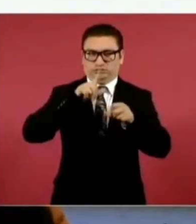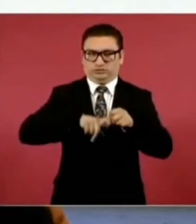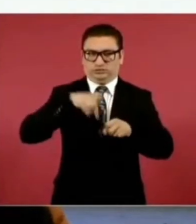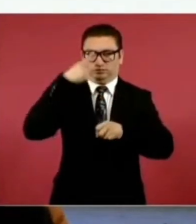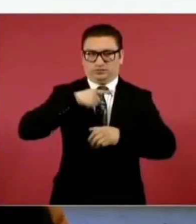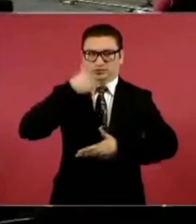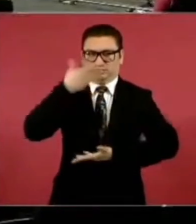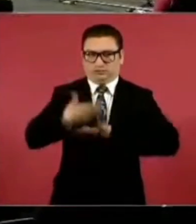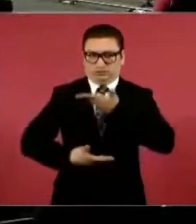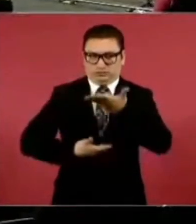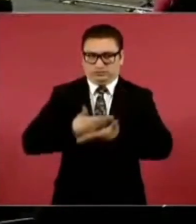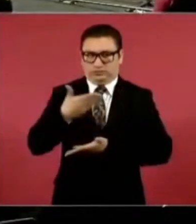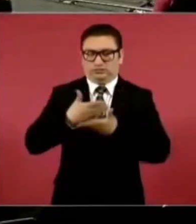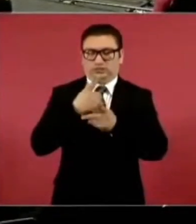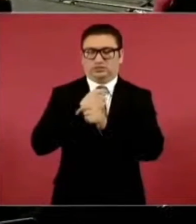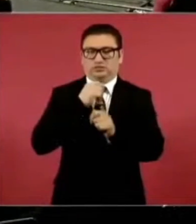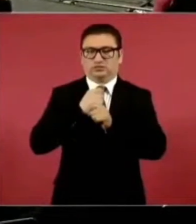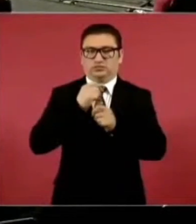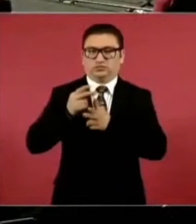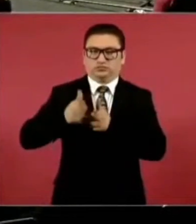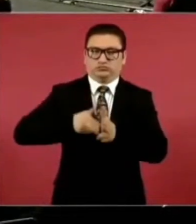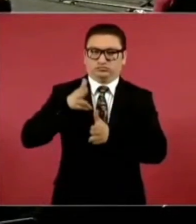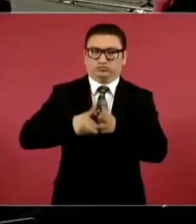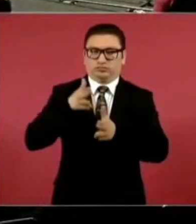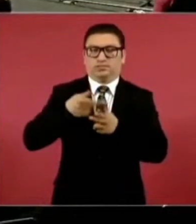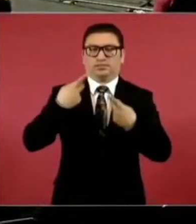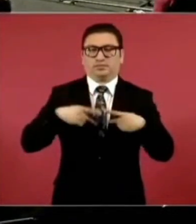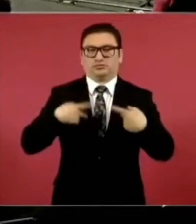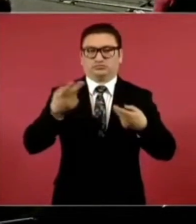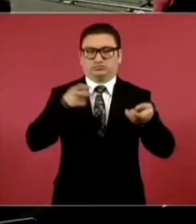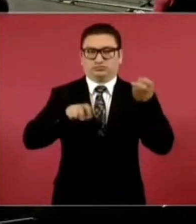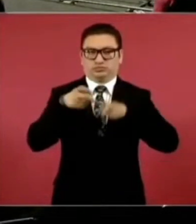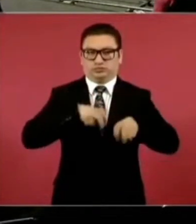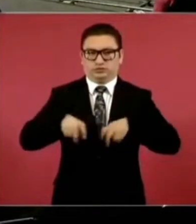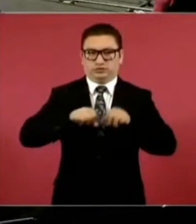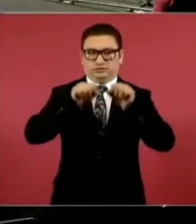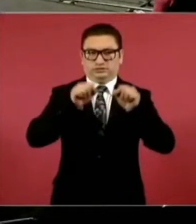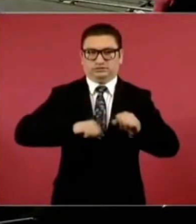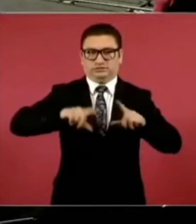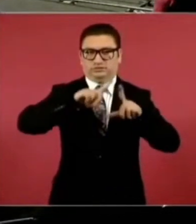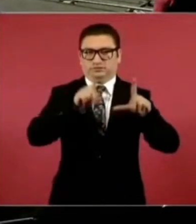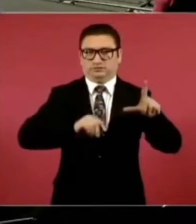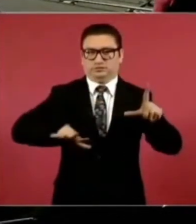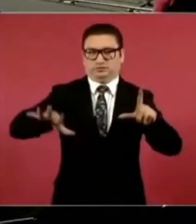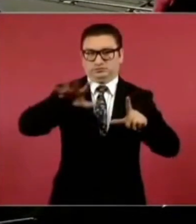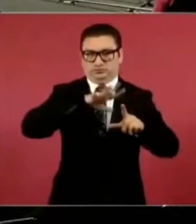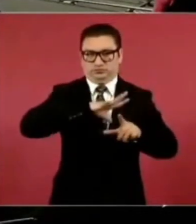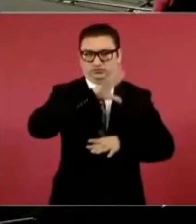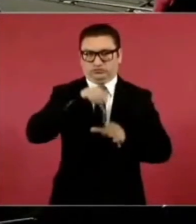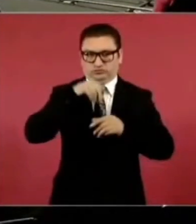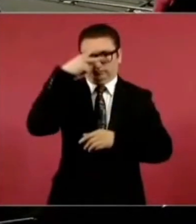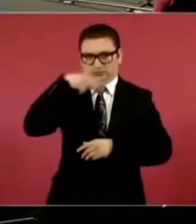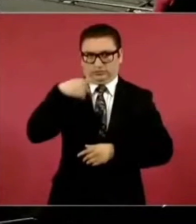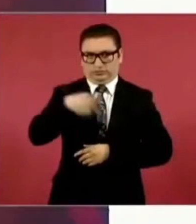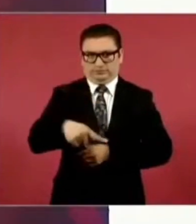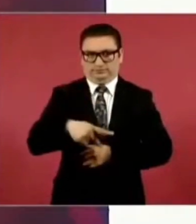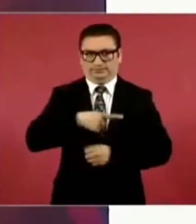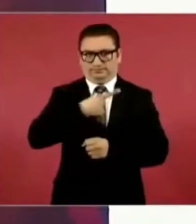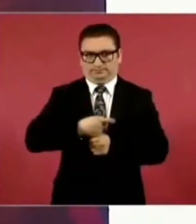transporte ferroviario de pasajeros en el sistema ferroviario mexicano. Ese es el primero.